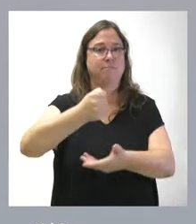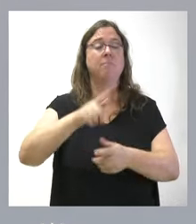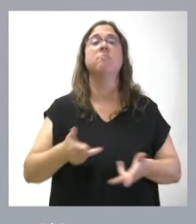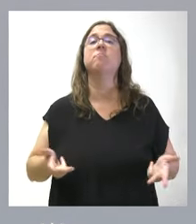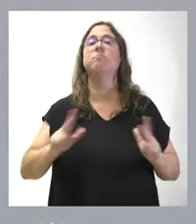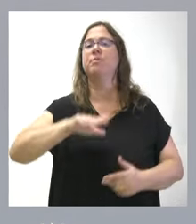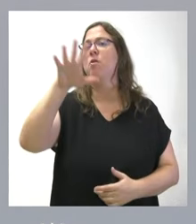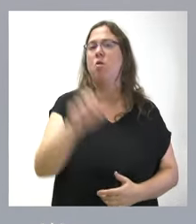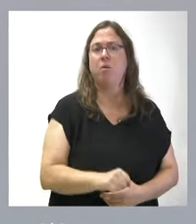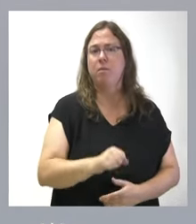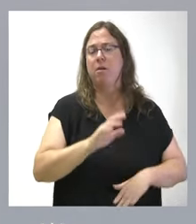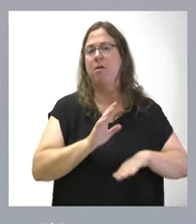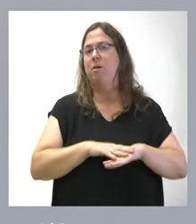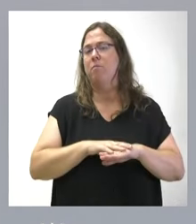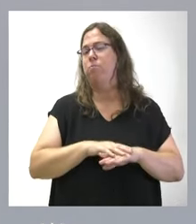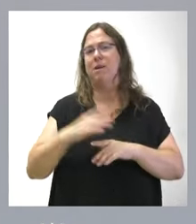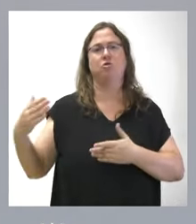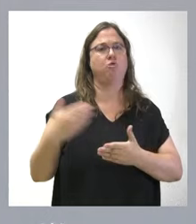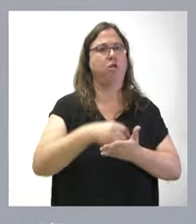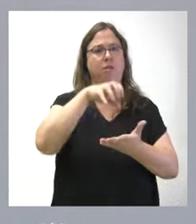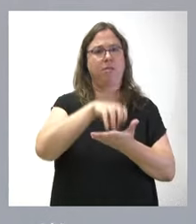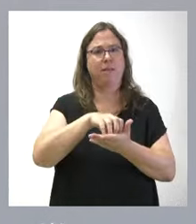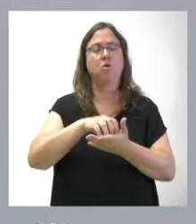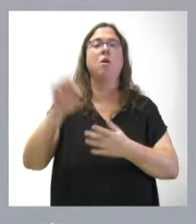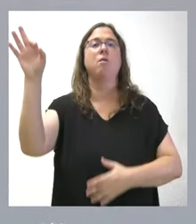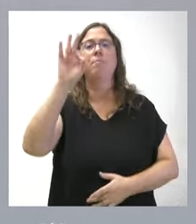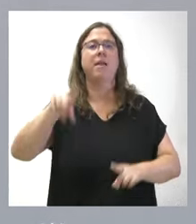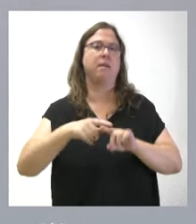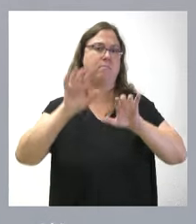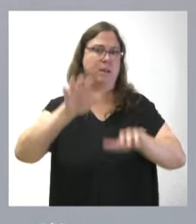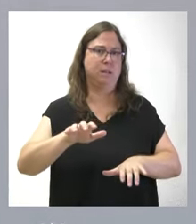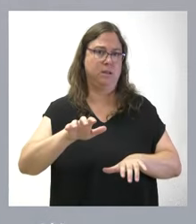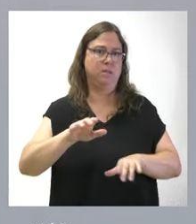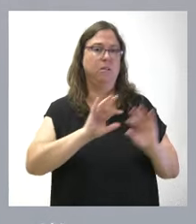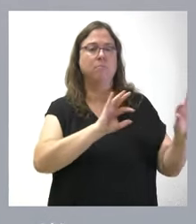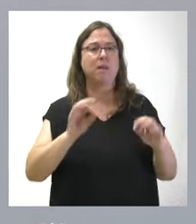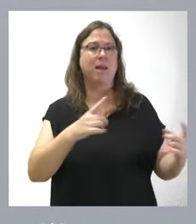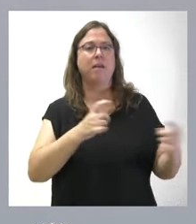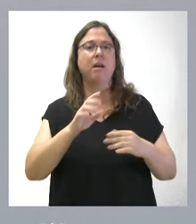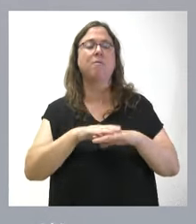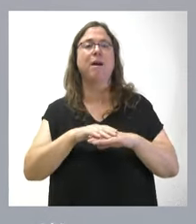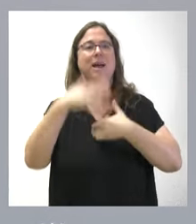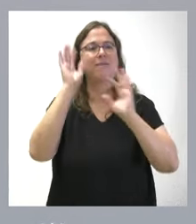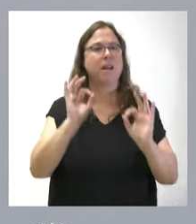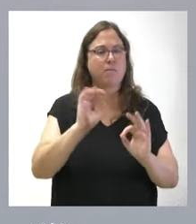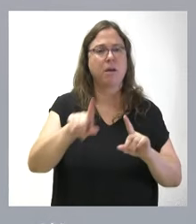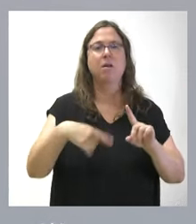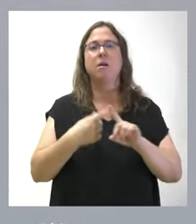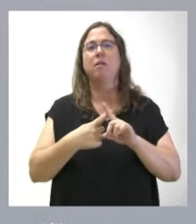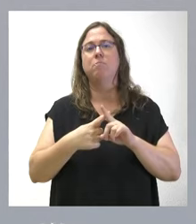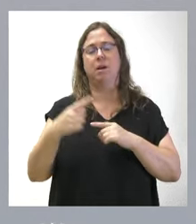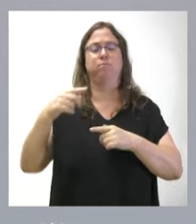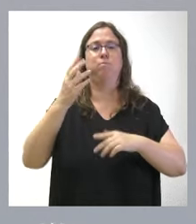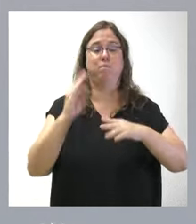comprar equipamientos destinados a estas dos unidades del centro, en Palencia y en León, el menaje necesario para las salas de terapia ocupacional, podología y